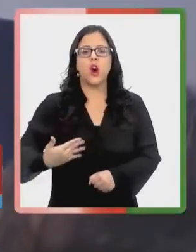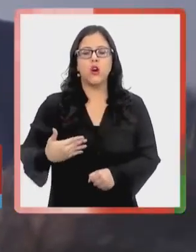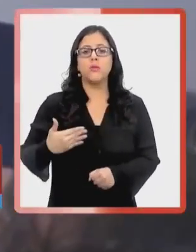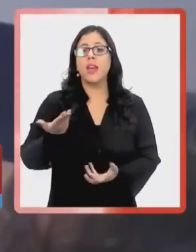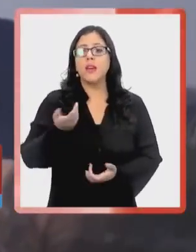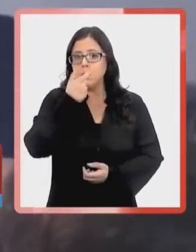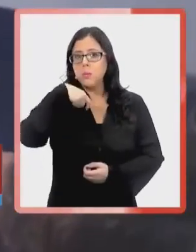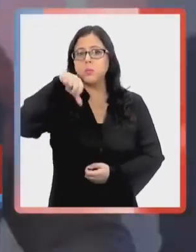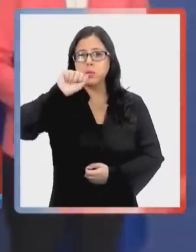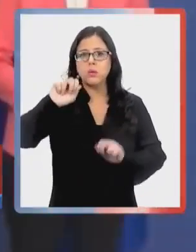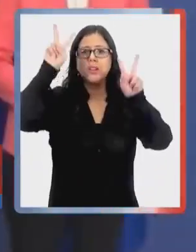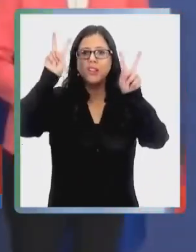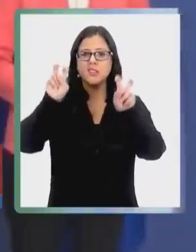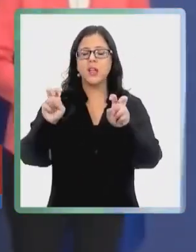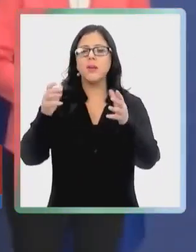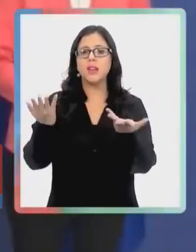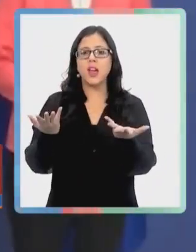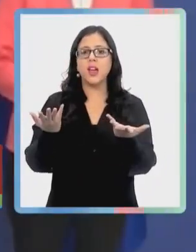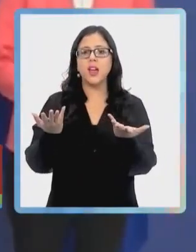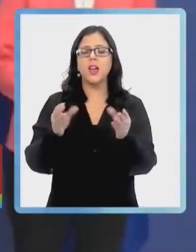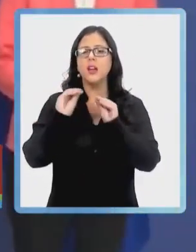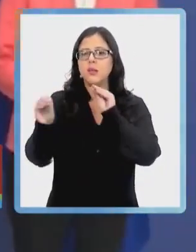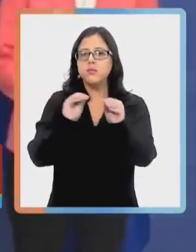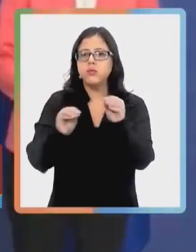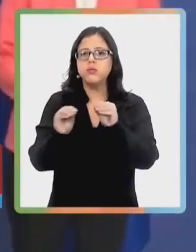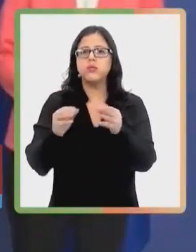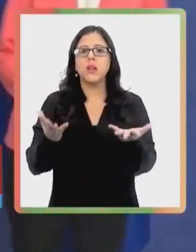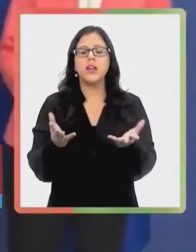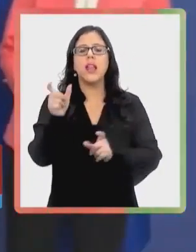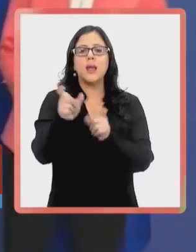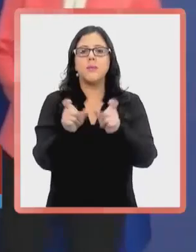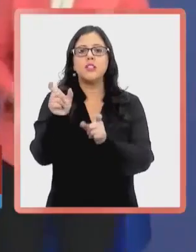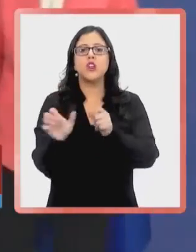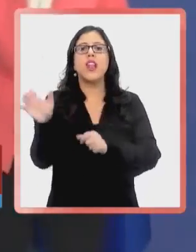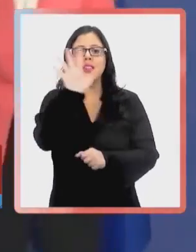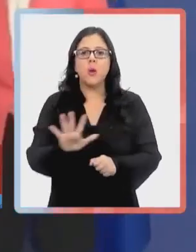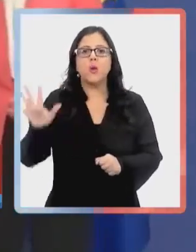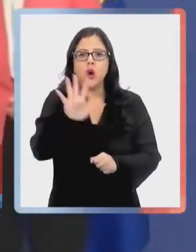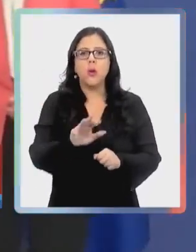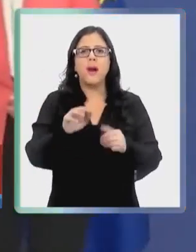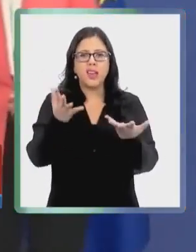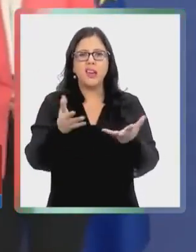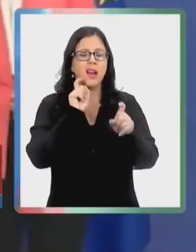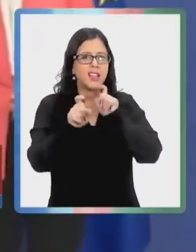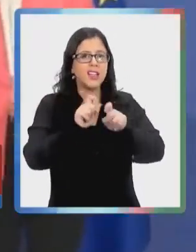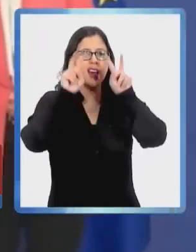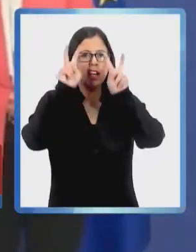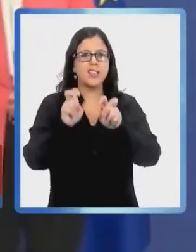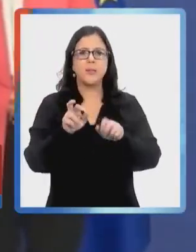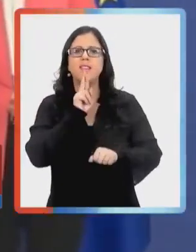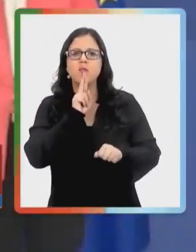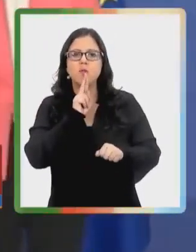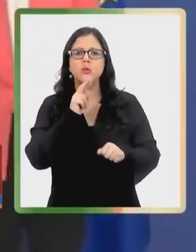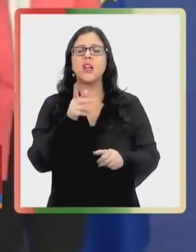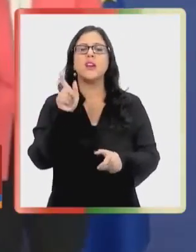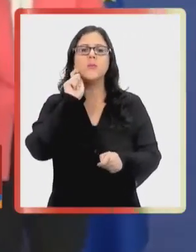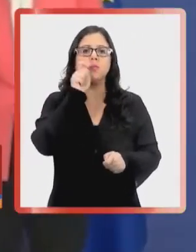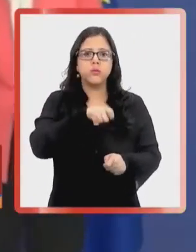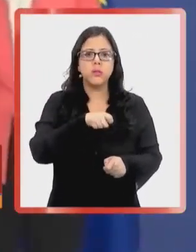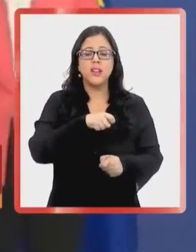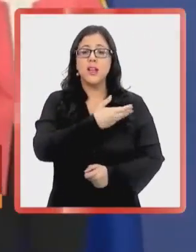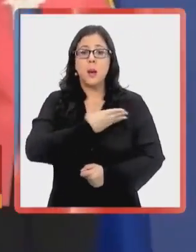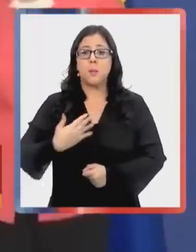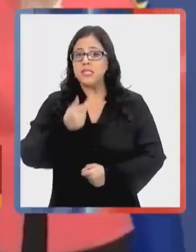a los líderes de Europa y Latinoamérica a condenar la invasión de Rusia a Ucrania. El presidente chileno respondió que no se siente ofendido e